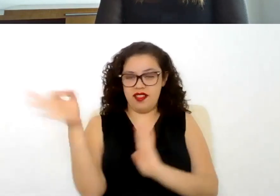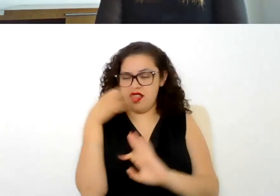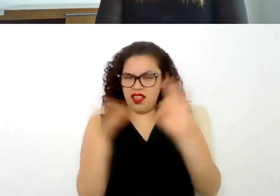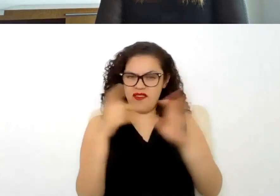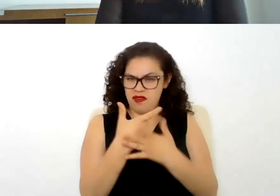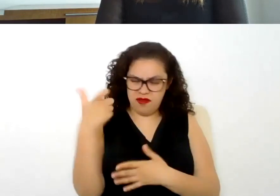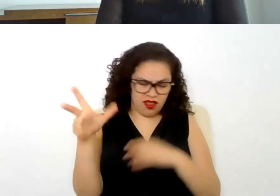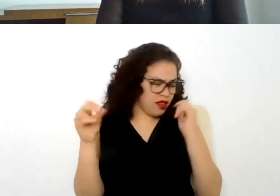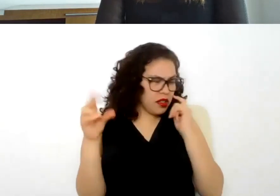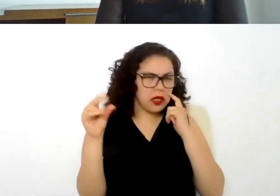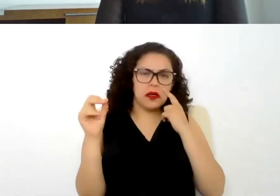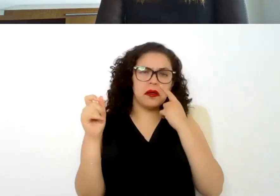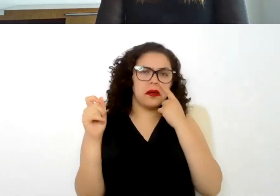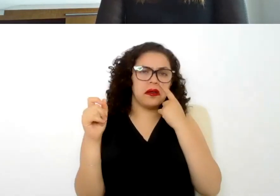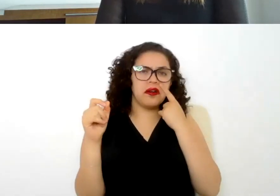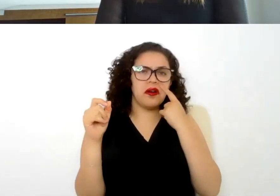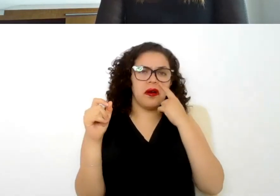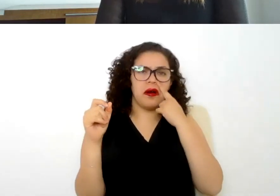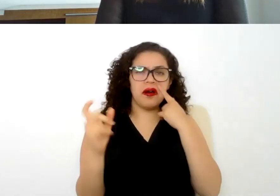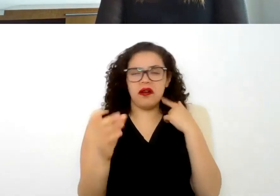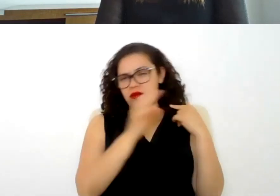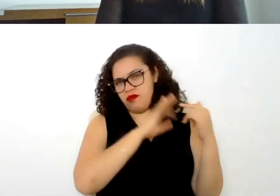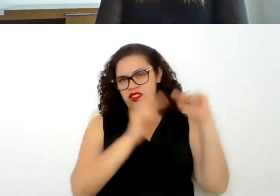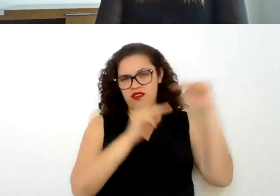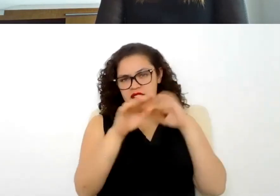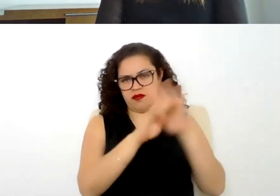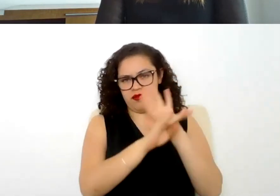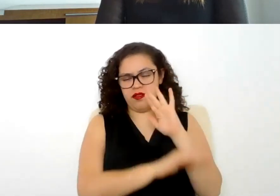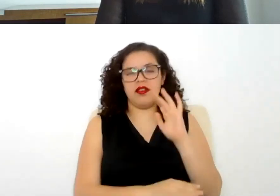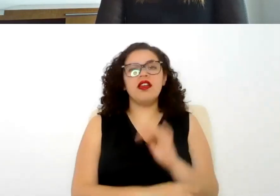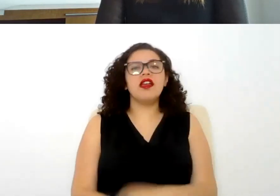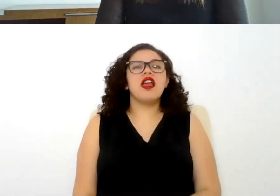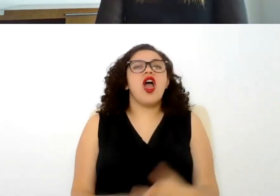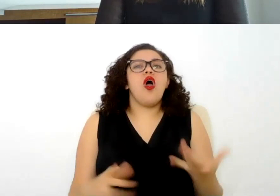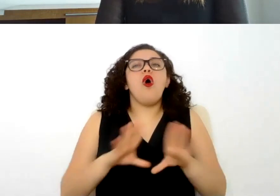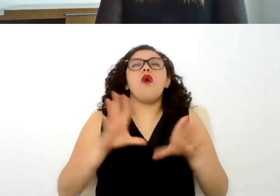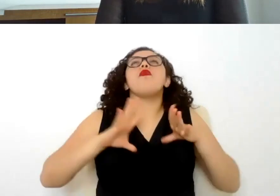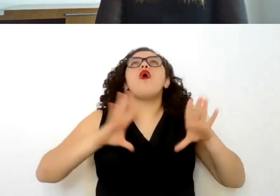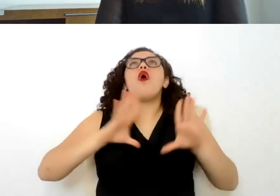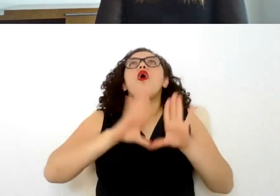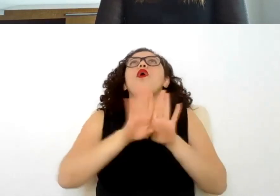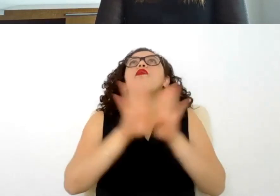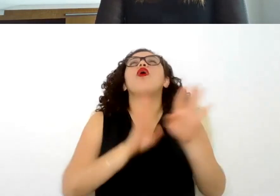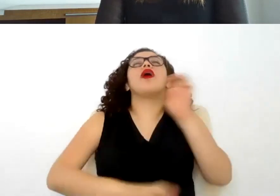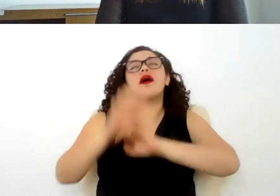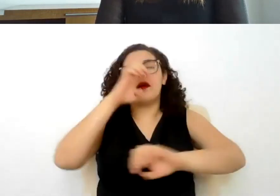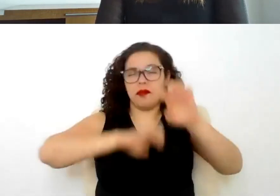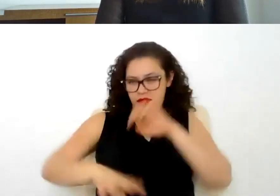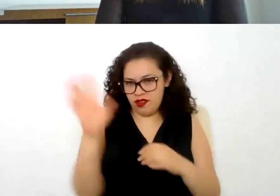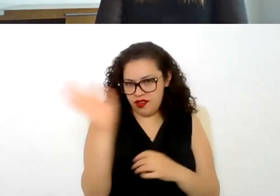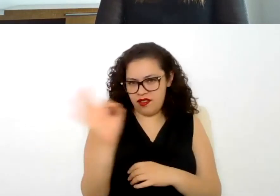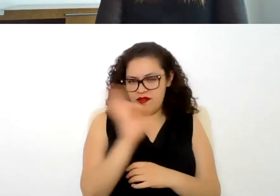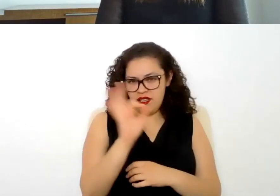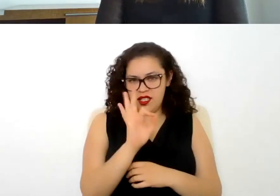ellos pueden pueden catalogarse como empleados si si están contratados